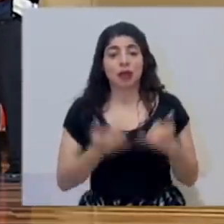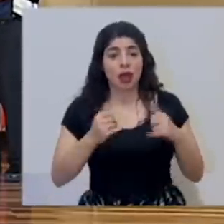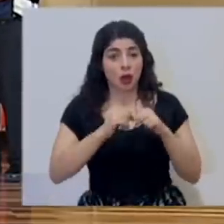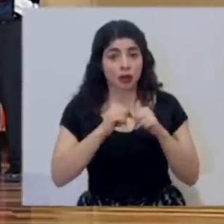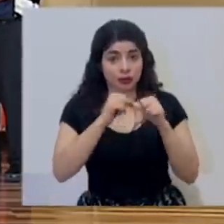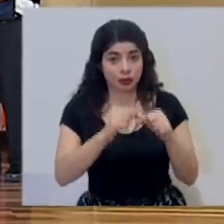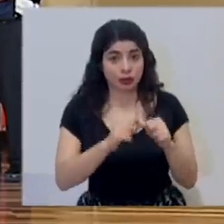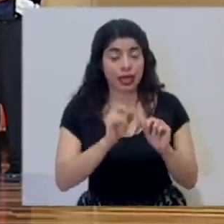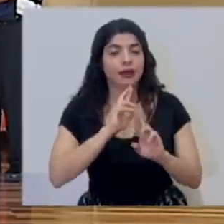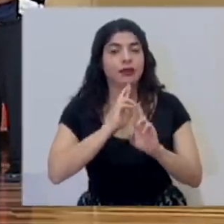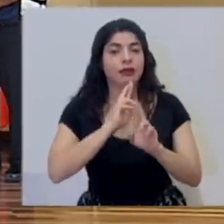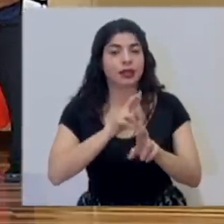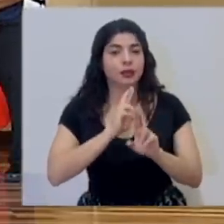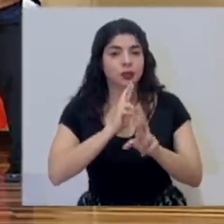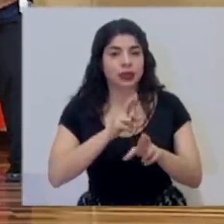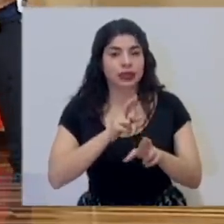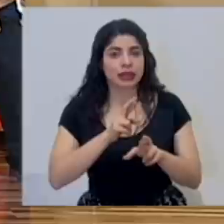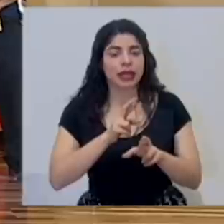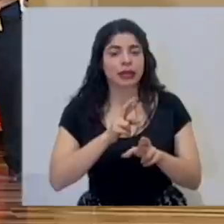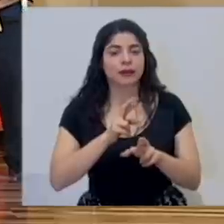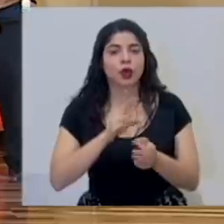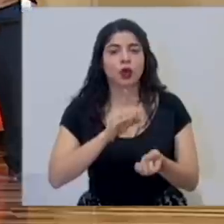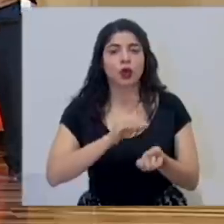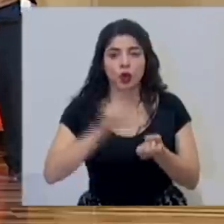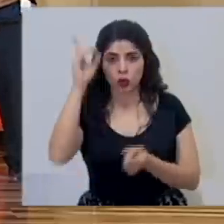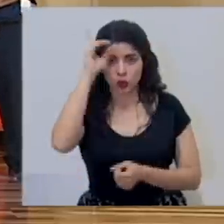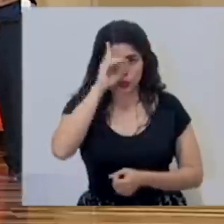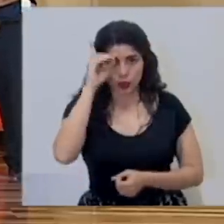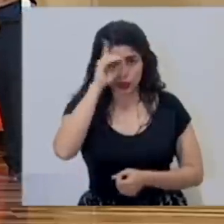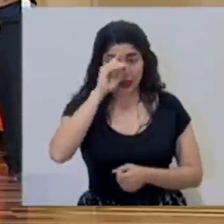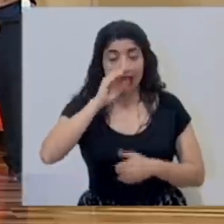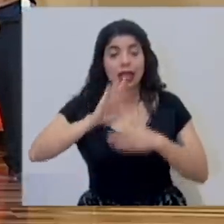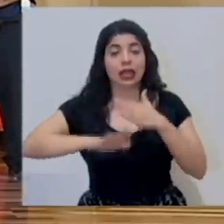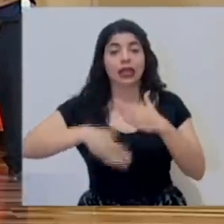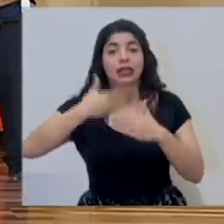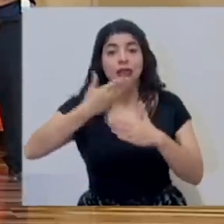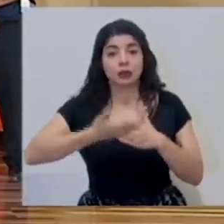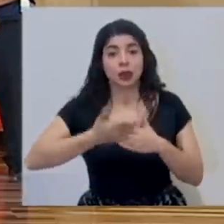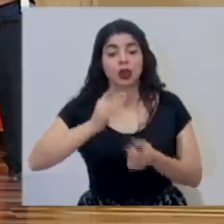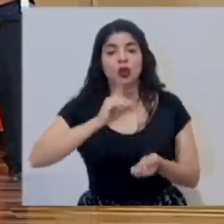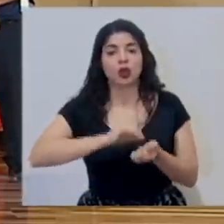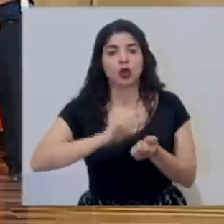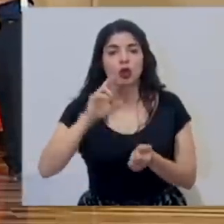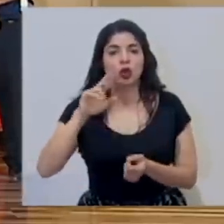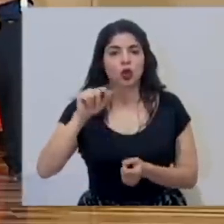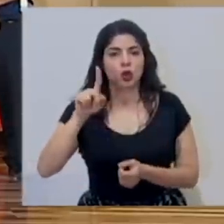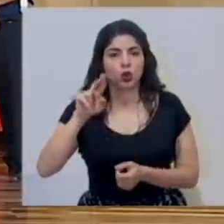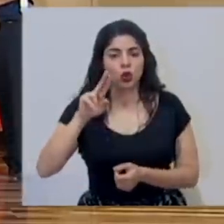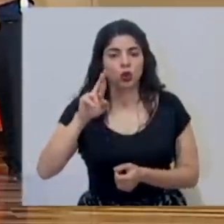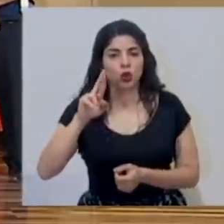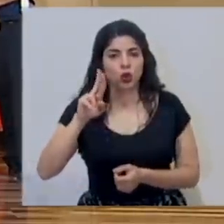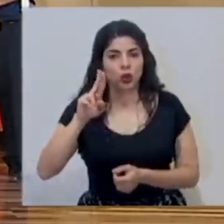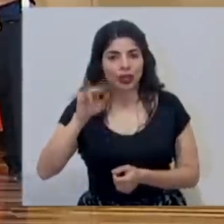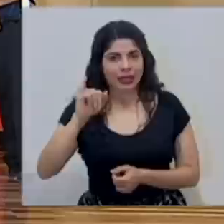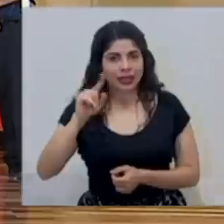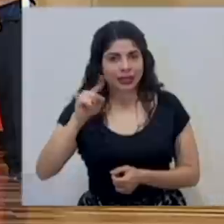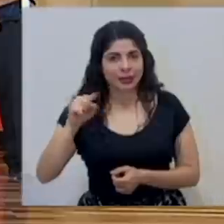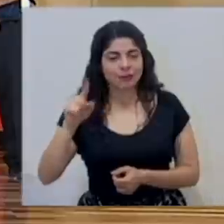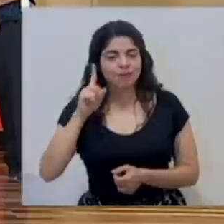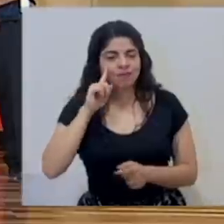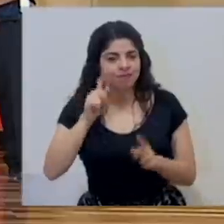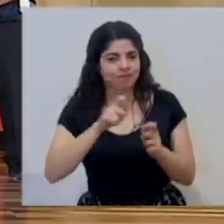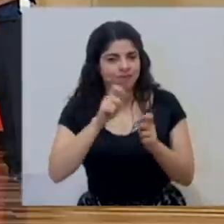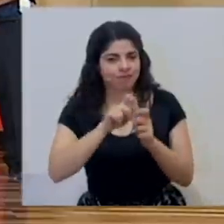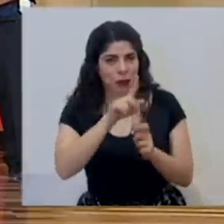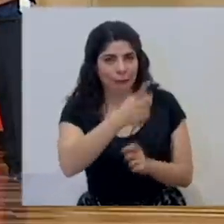Continuamos con la respuesta del doctor Salas y posteriormente el doctor Ruiz para precisar la